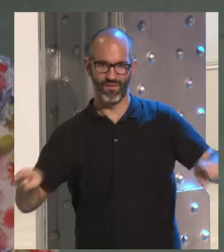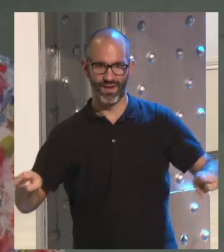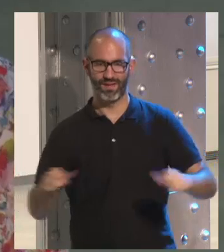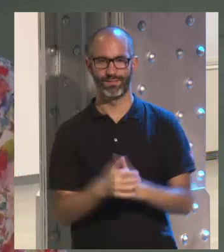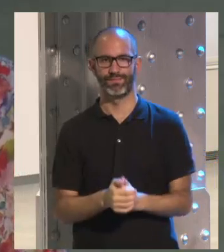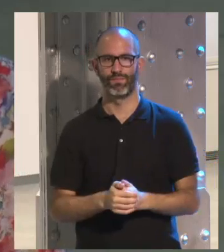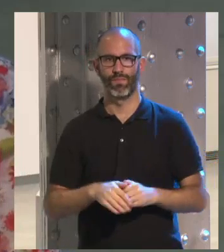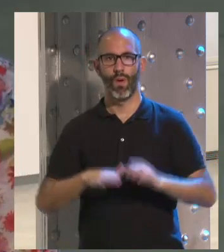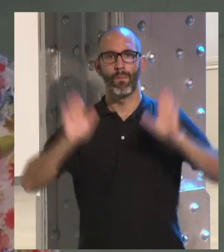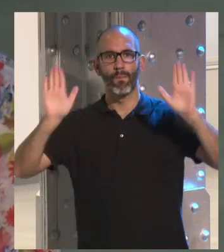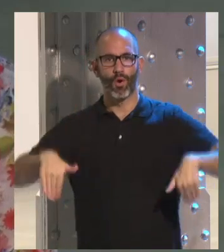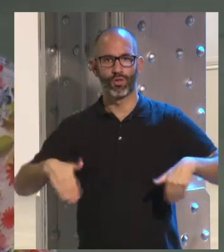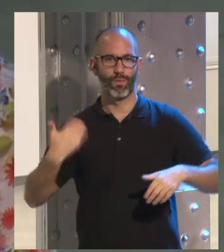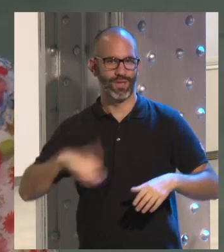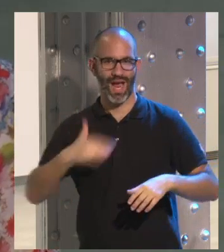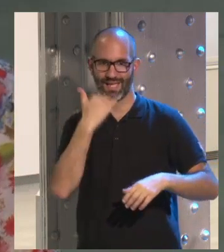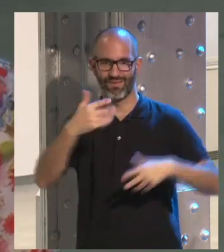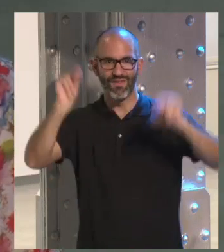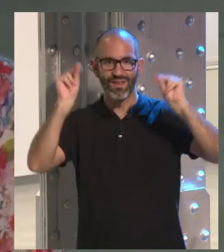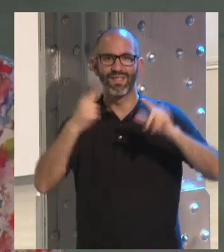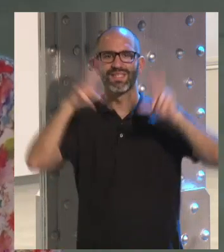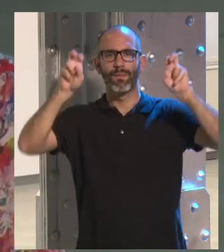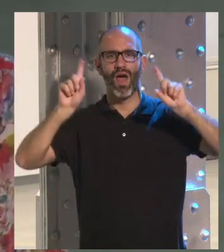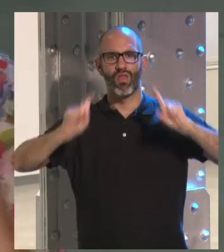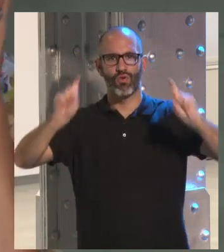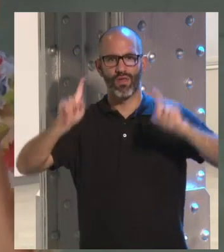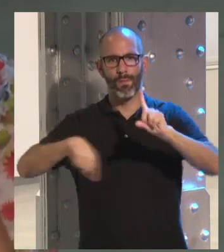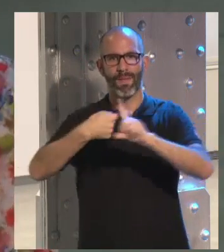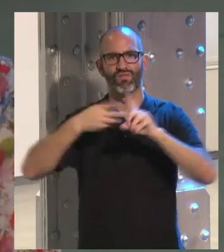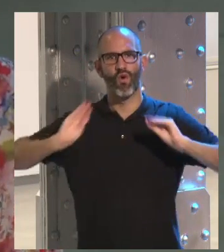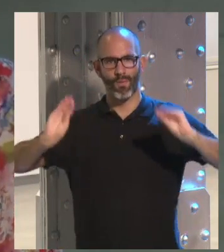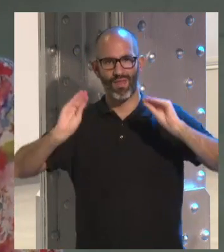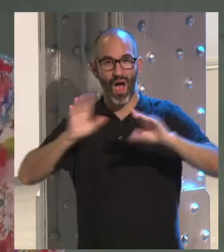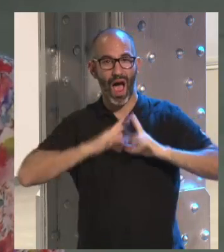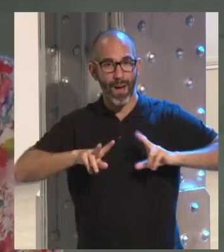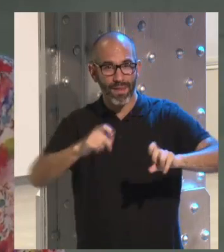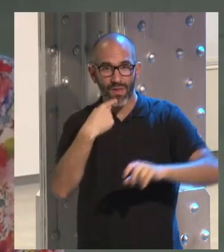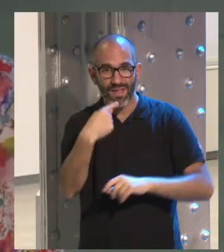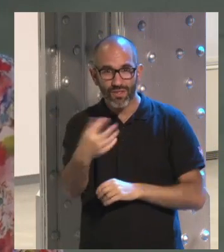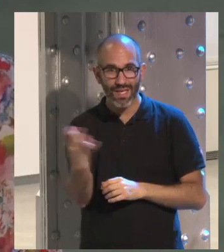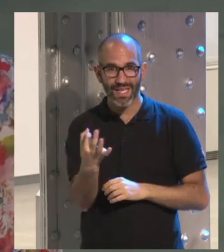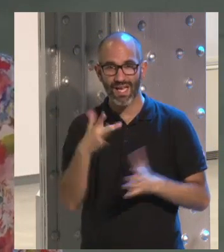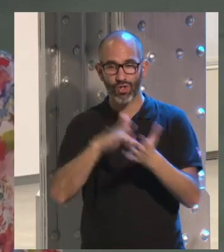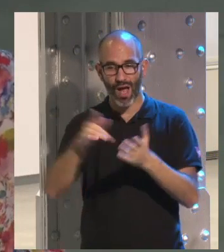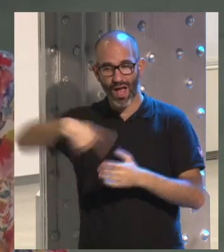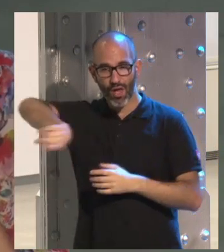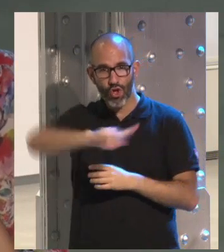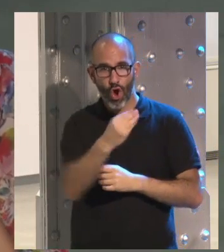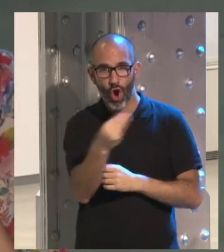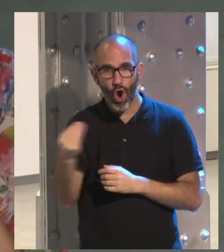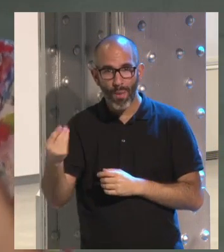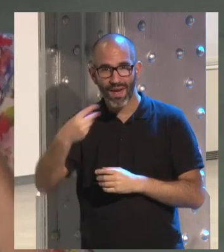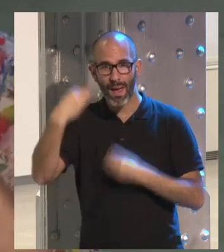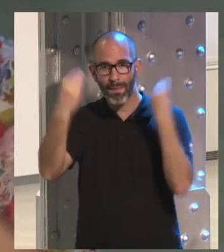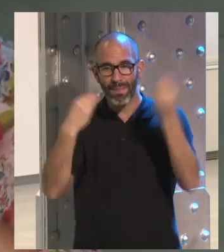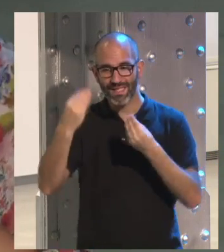último, ya voy terminando, el tema de la educación y de la formación. Os decía al principio que los chicos entendían que